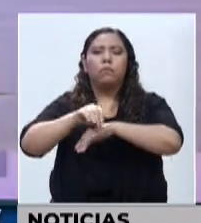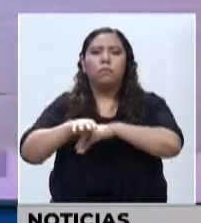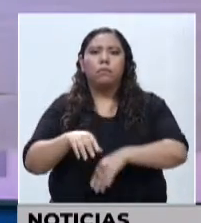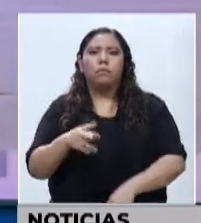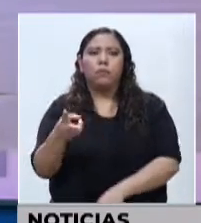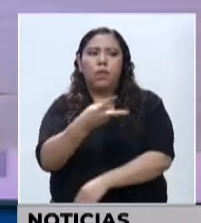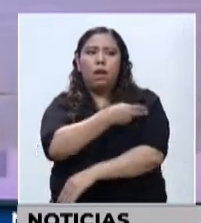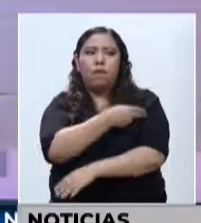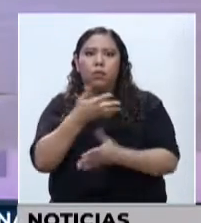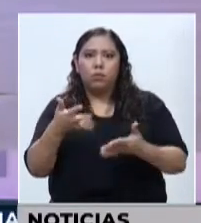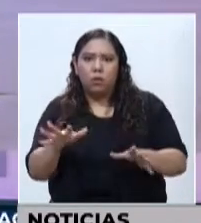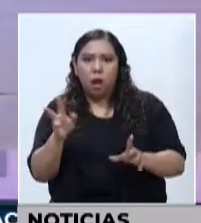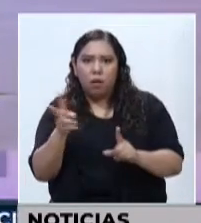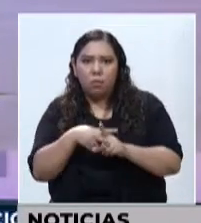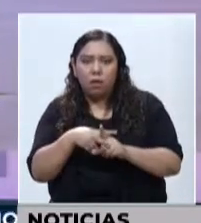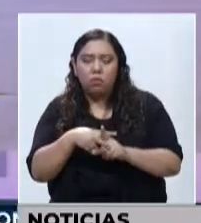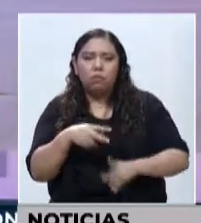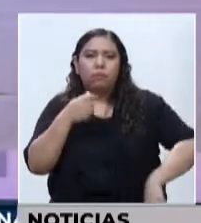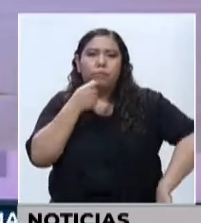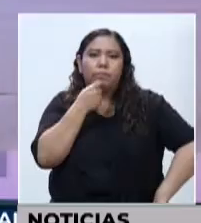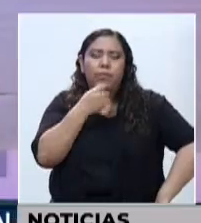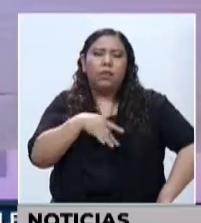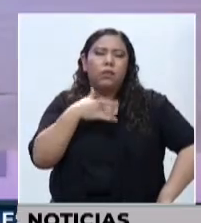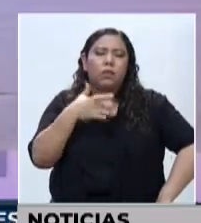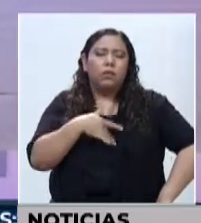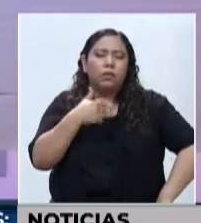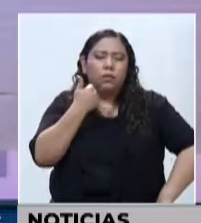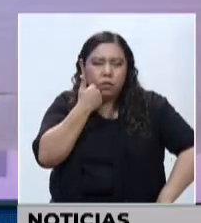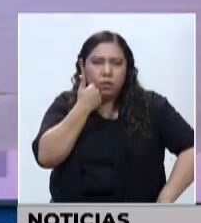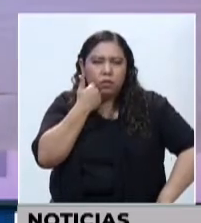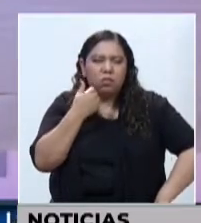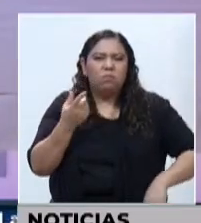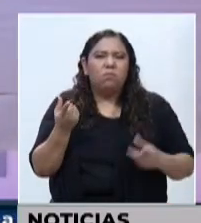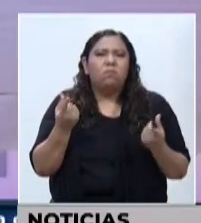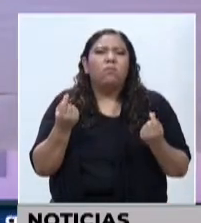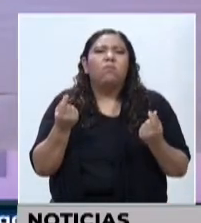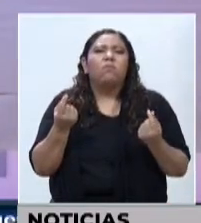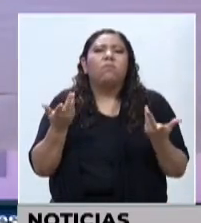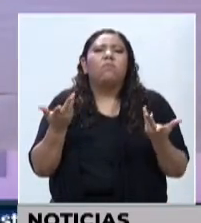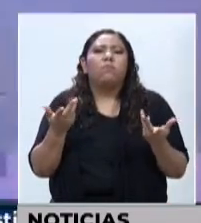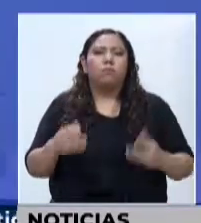vez aplicada la vacuna y qué hacer si presenta síntomas o dificultades.